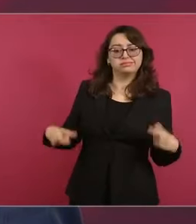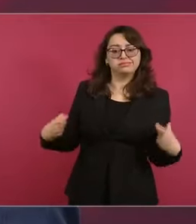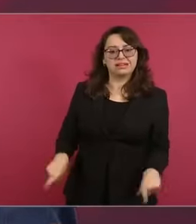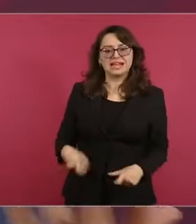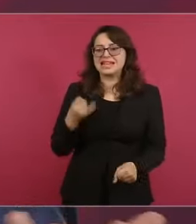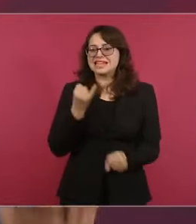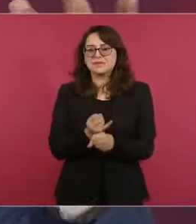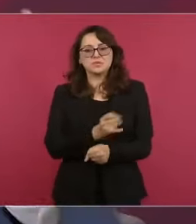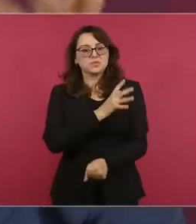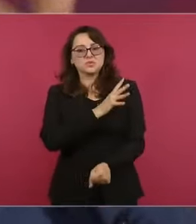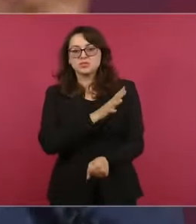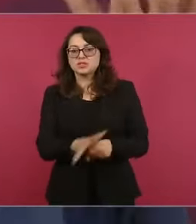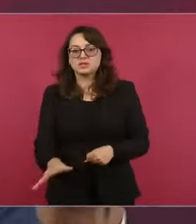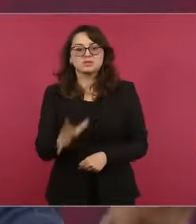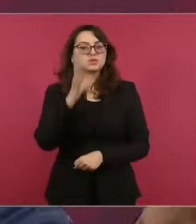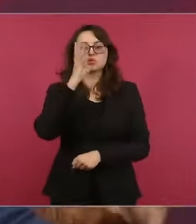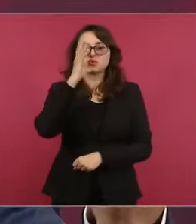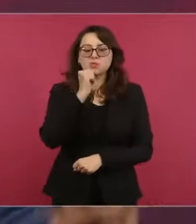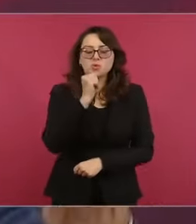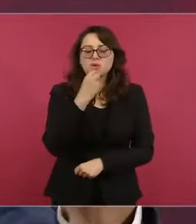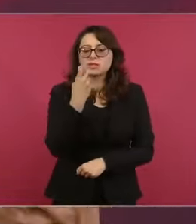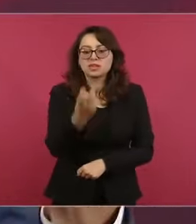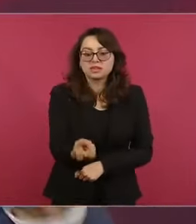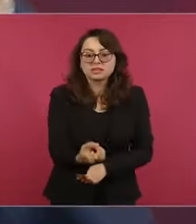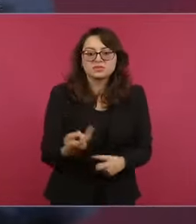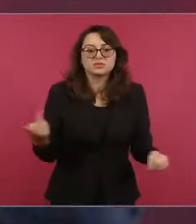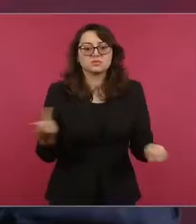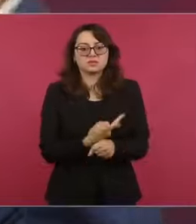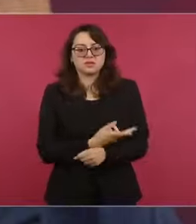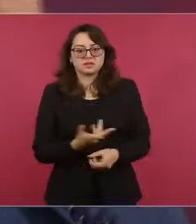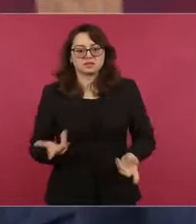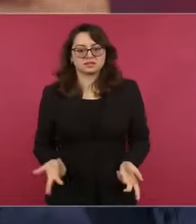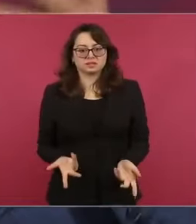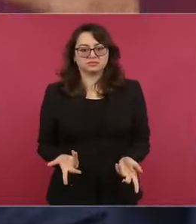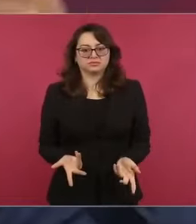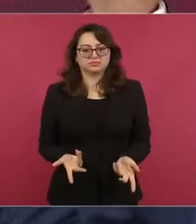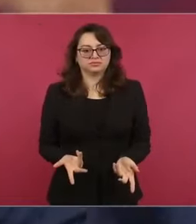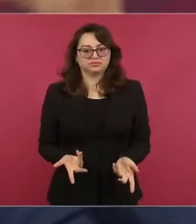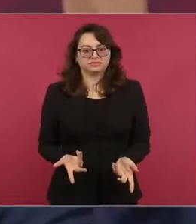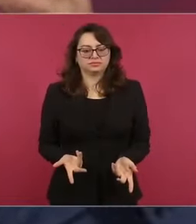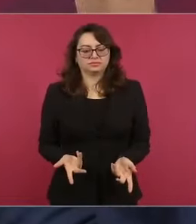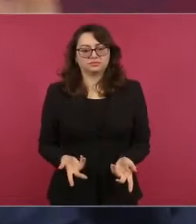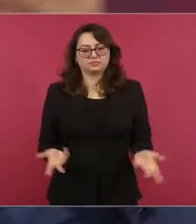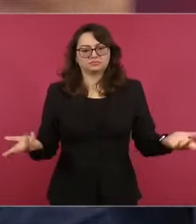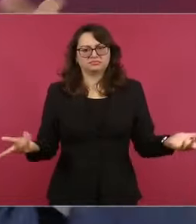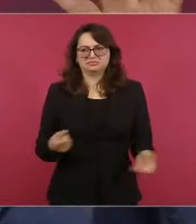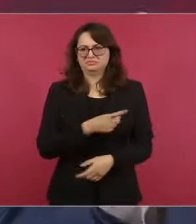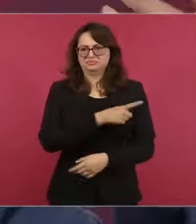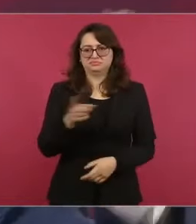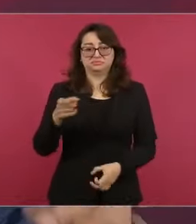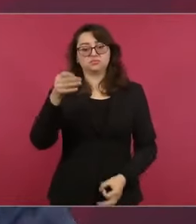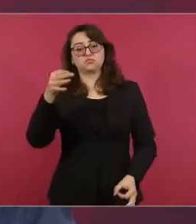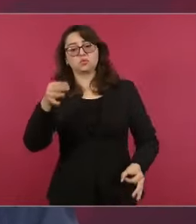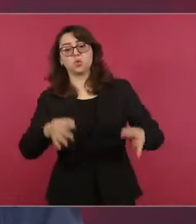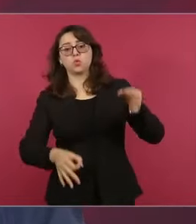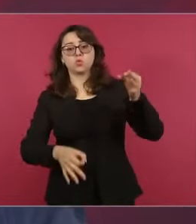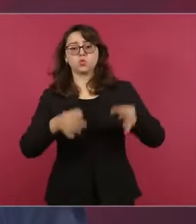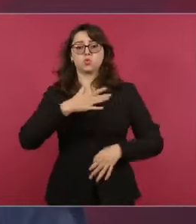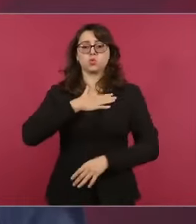Por eso, ¿dónde está la sensibilidad de estos pseudoimpartidores de justicia?